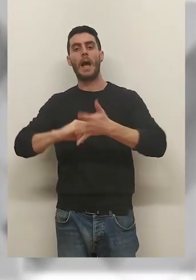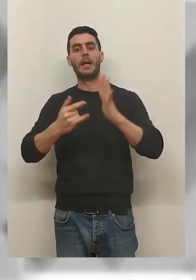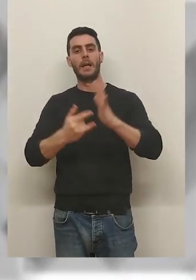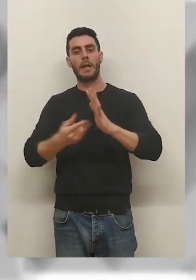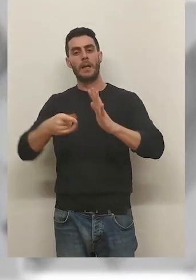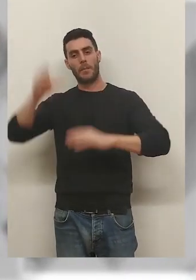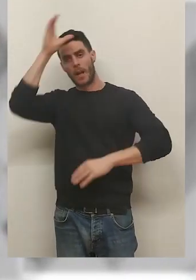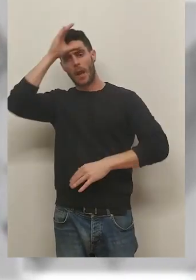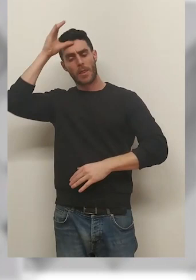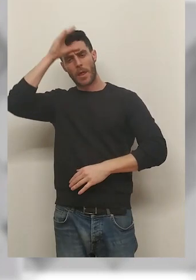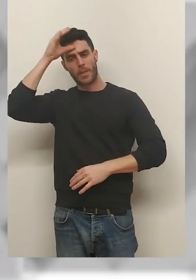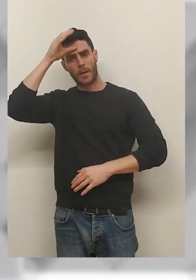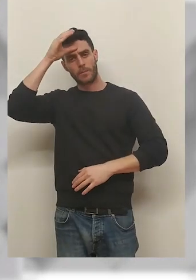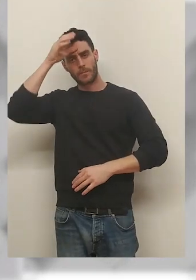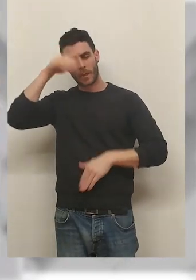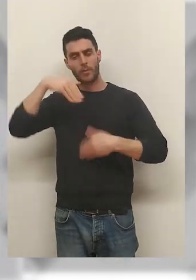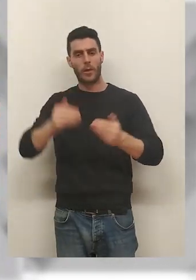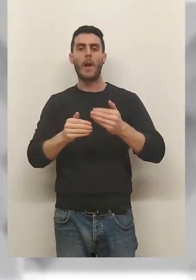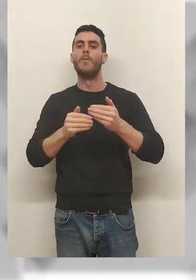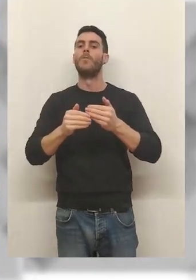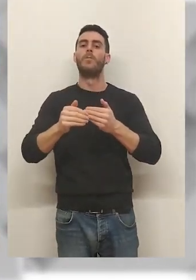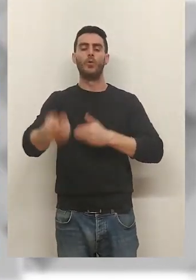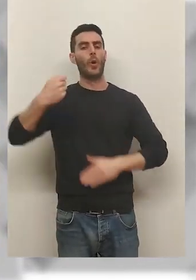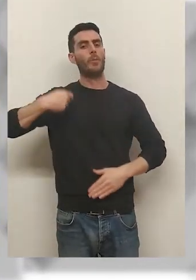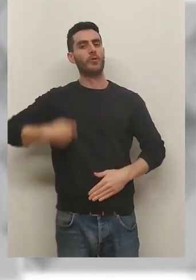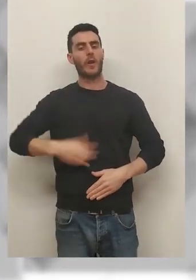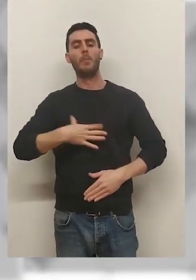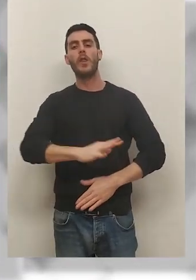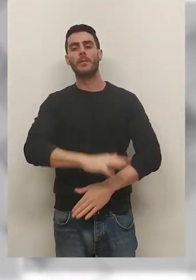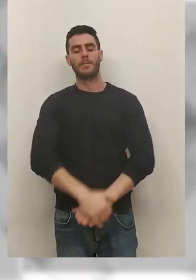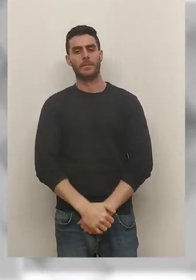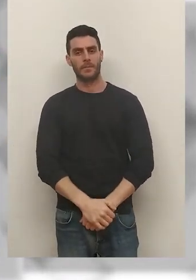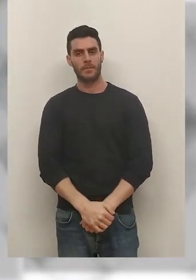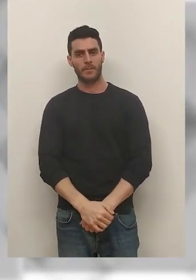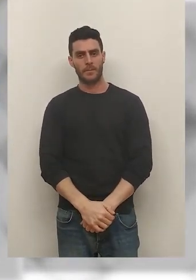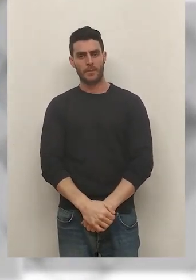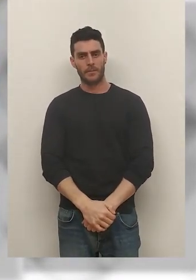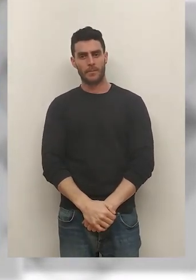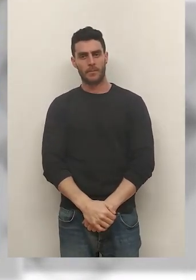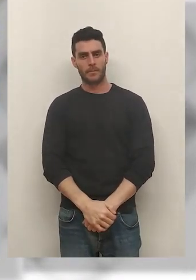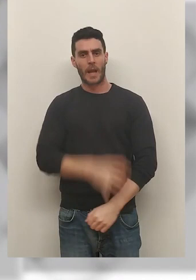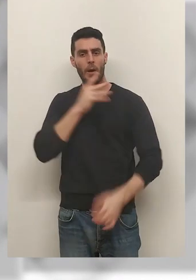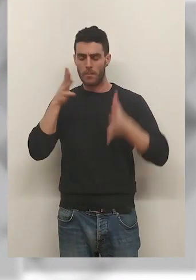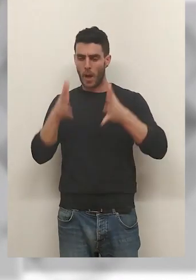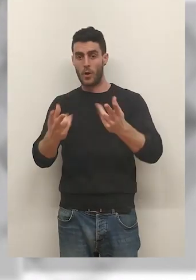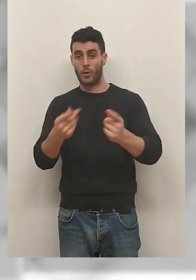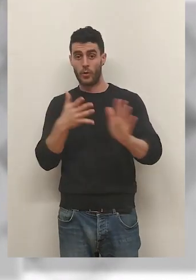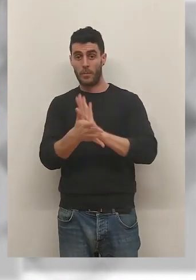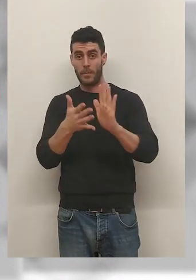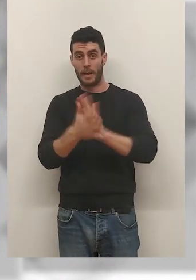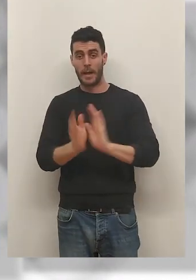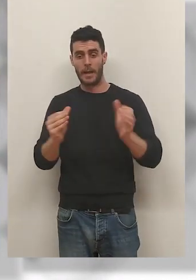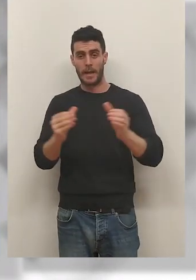la ingeniería o la ciencia y convertirse así en los profesionales del futuro. Nos quedamos ahora en Logroño para